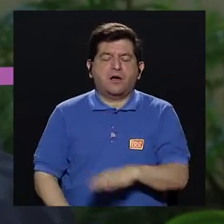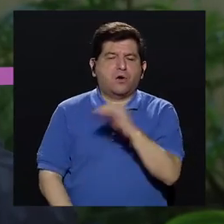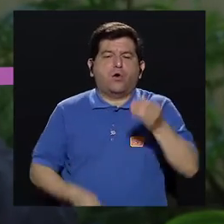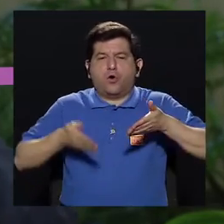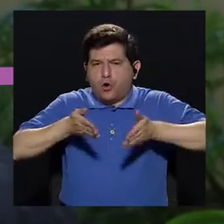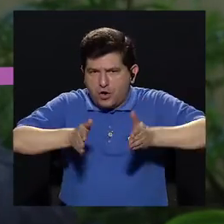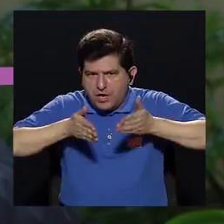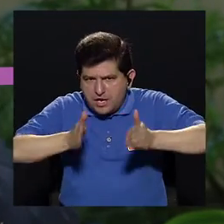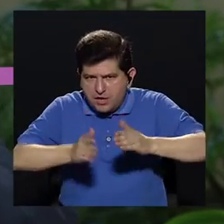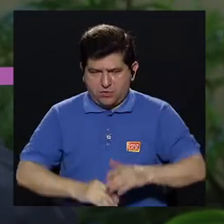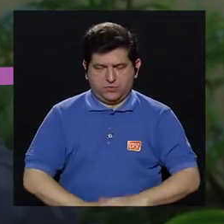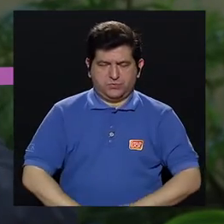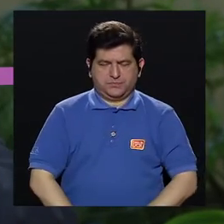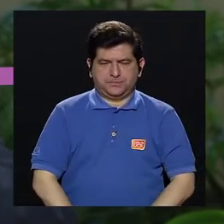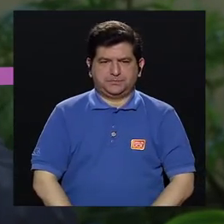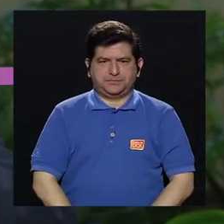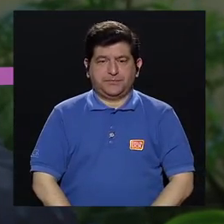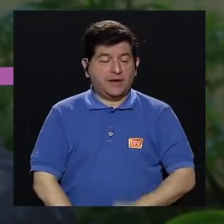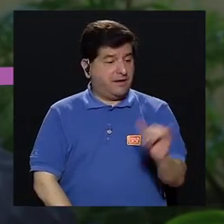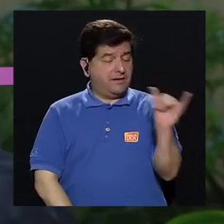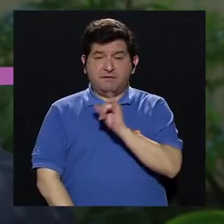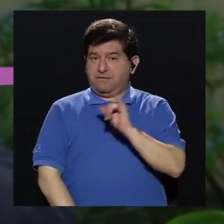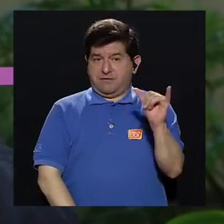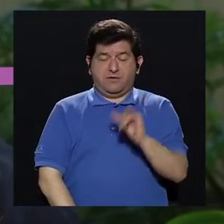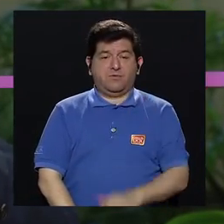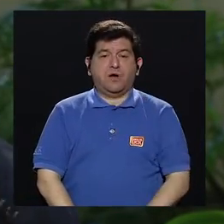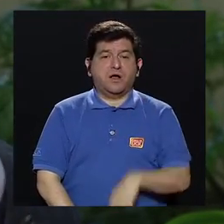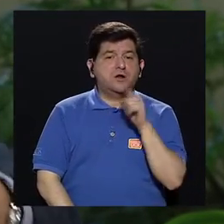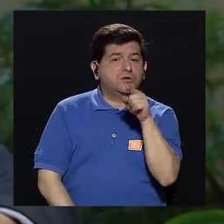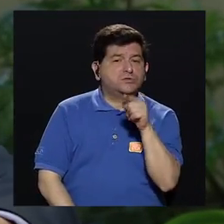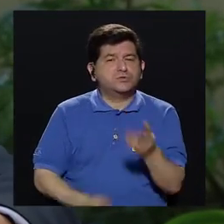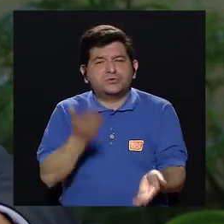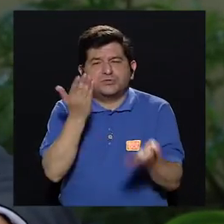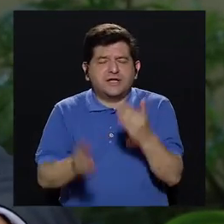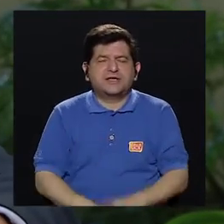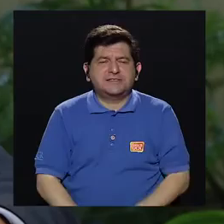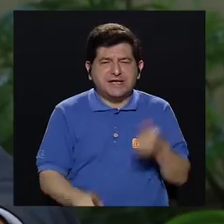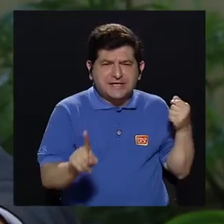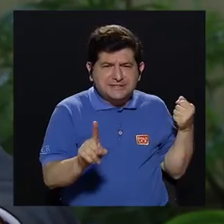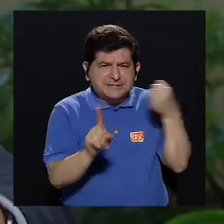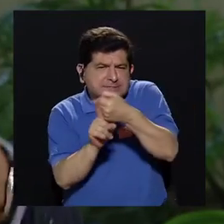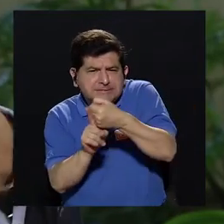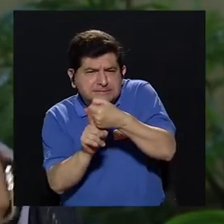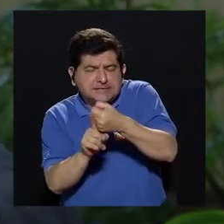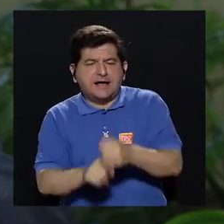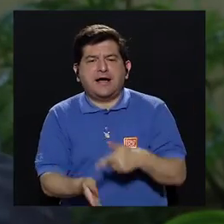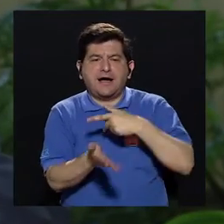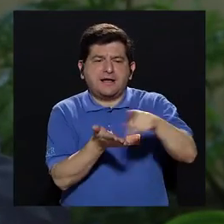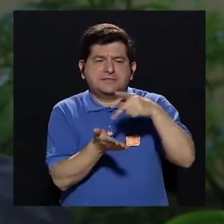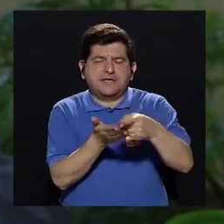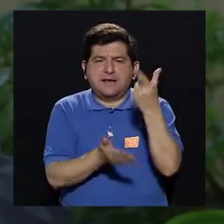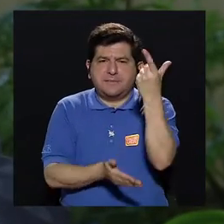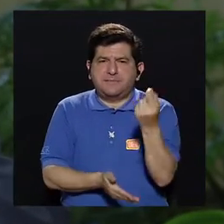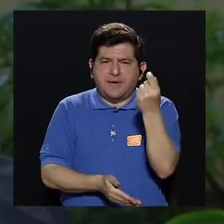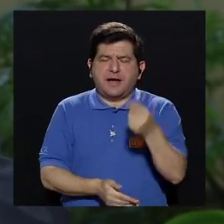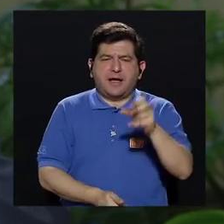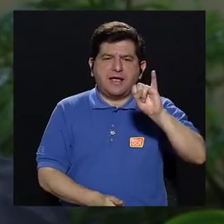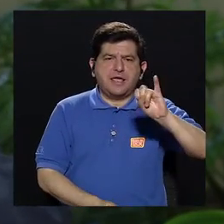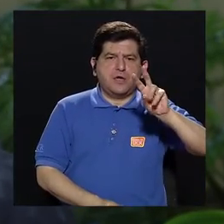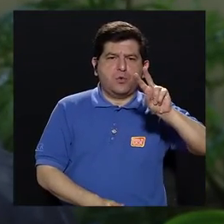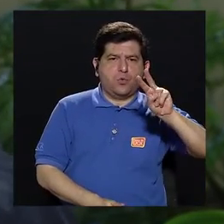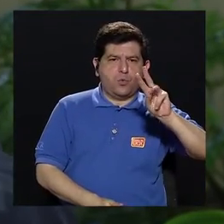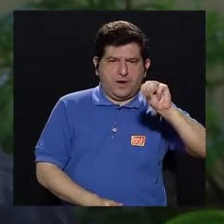sus hijos, o los dos. Y también, si usted sufre algún accidente, entonces se le paga una pensión por